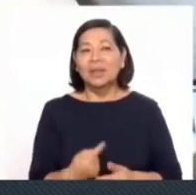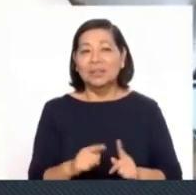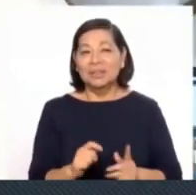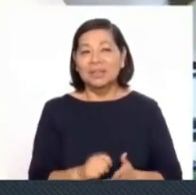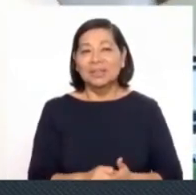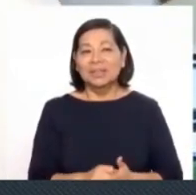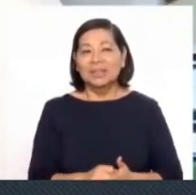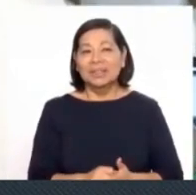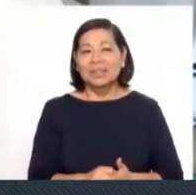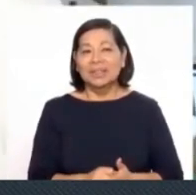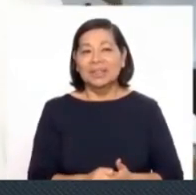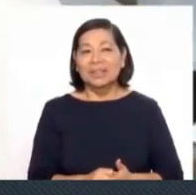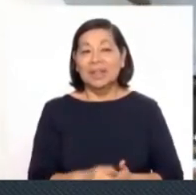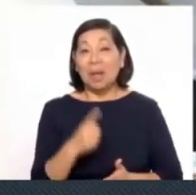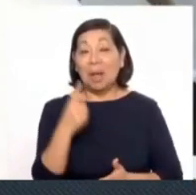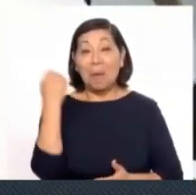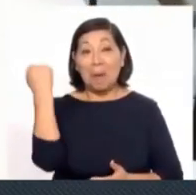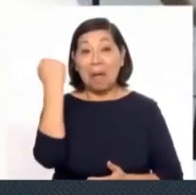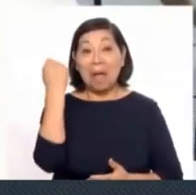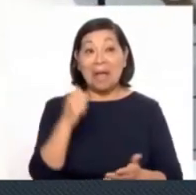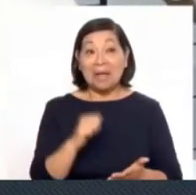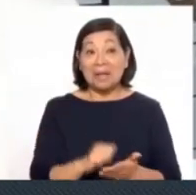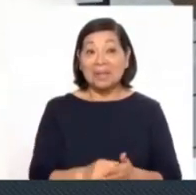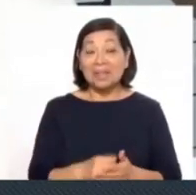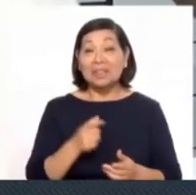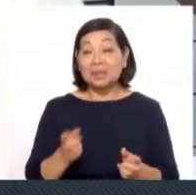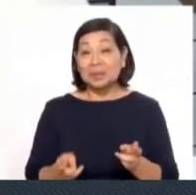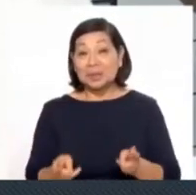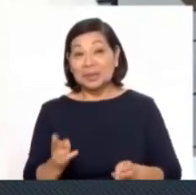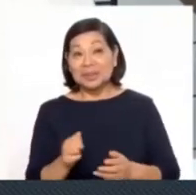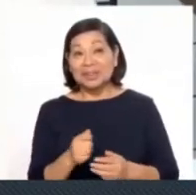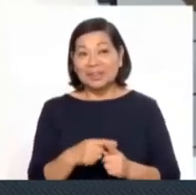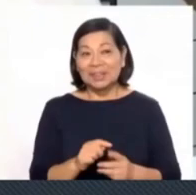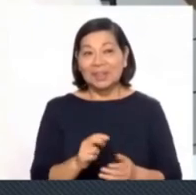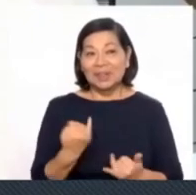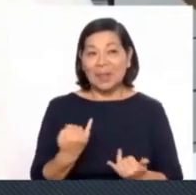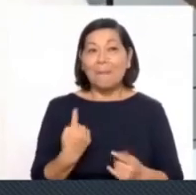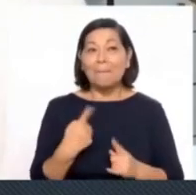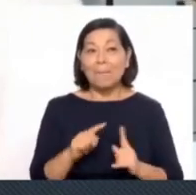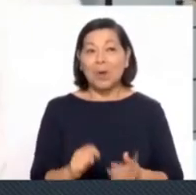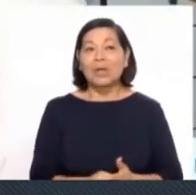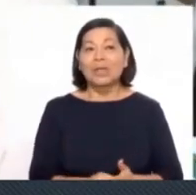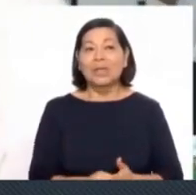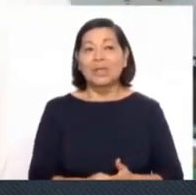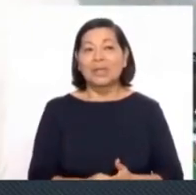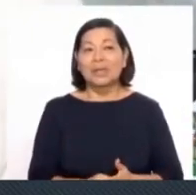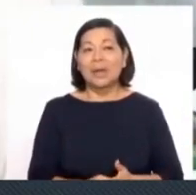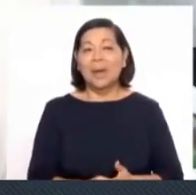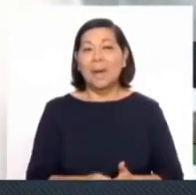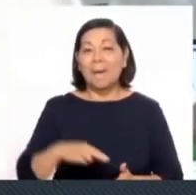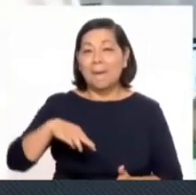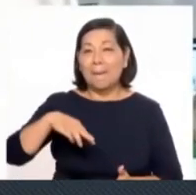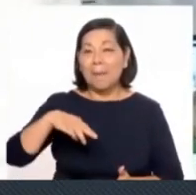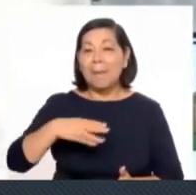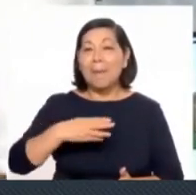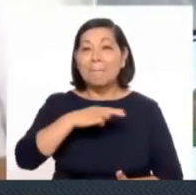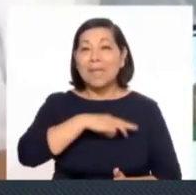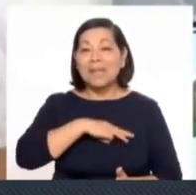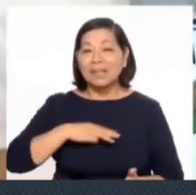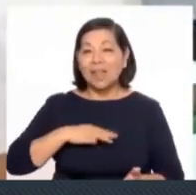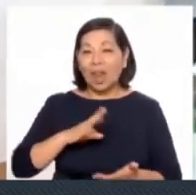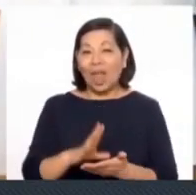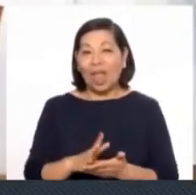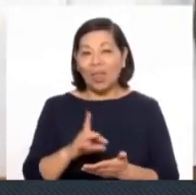llevó el primer puesto de la facatón en robótica educativa 2023, convocado por la Minedo. Te comento,